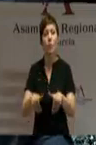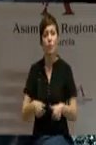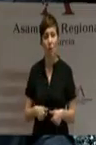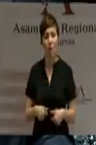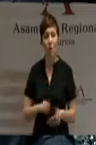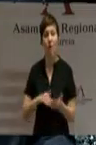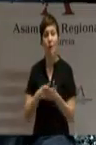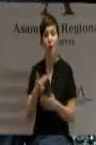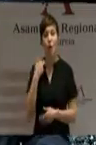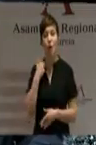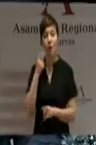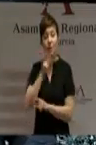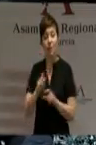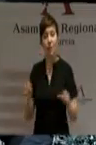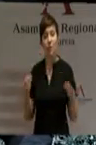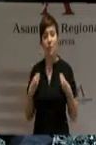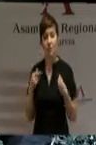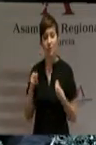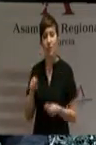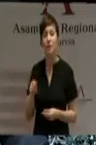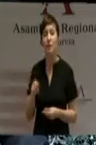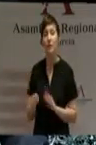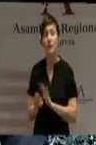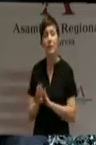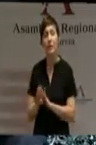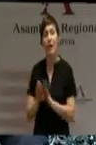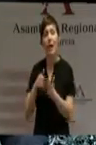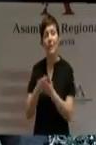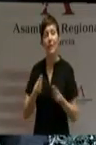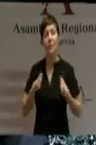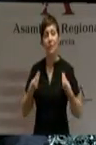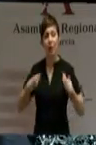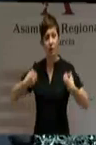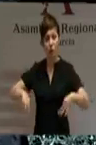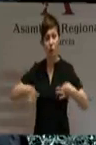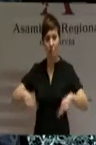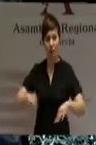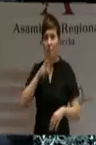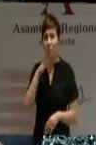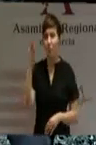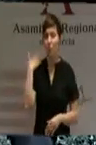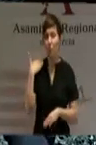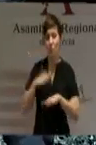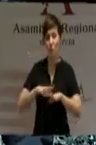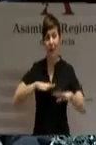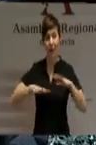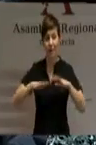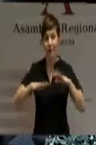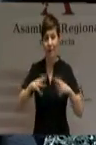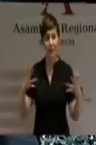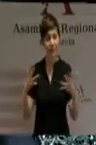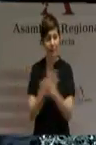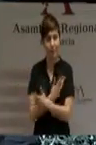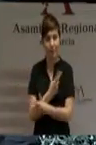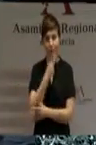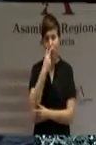restablezcan de una vez por todas la normalidad que alteraron los terremotos de hace dos años y medio.